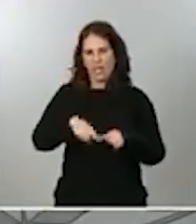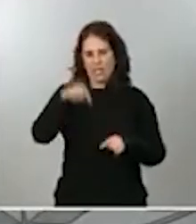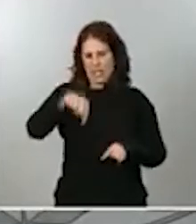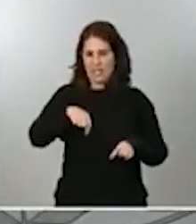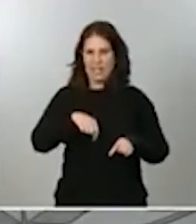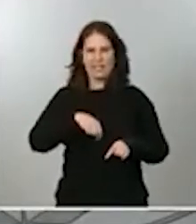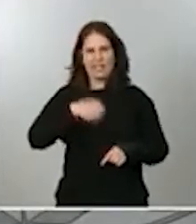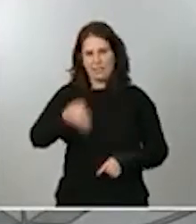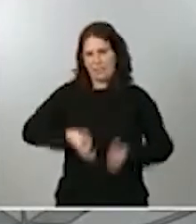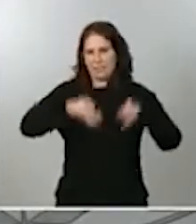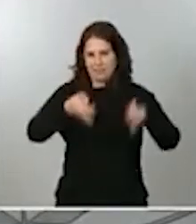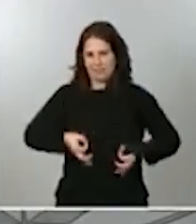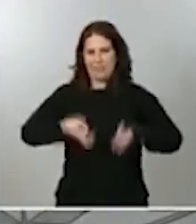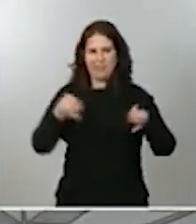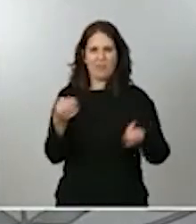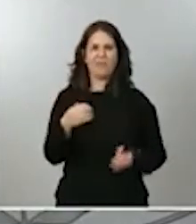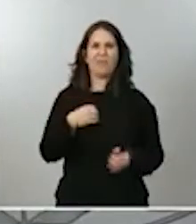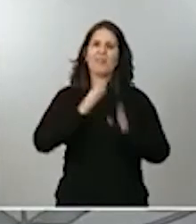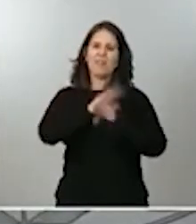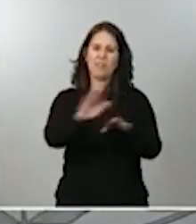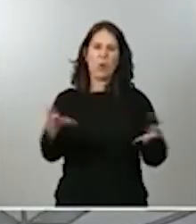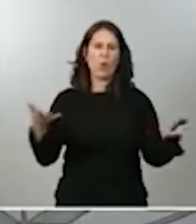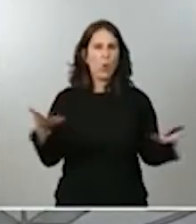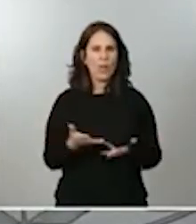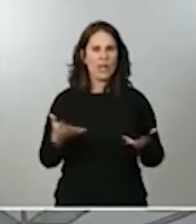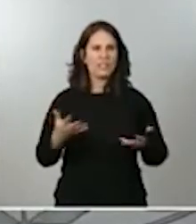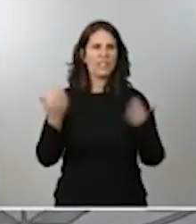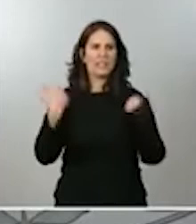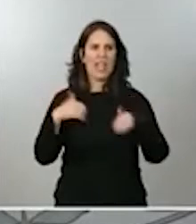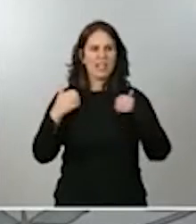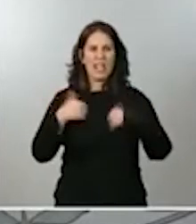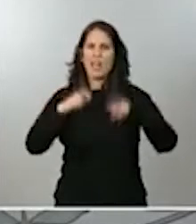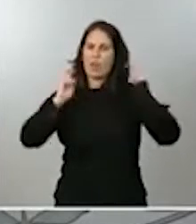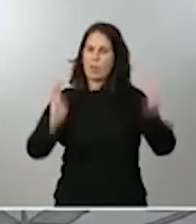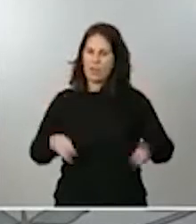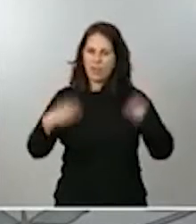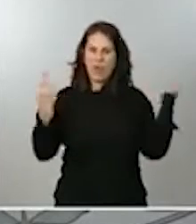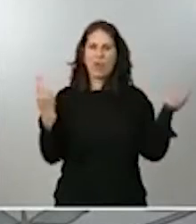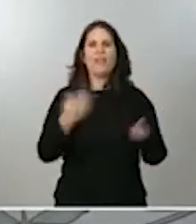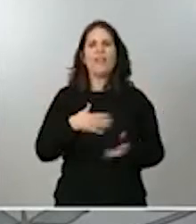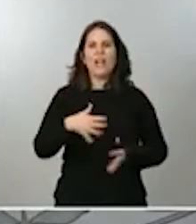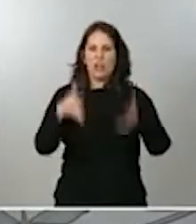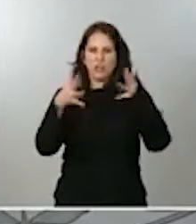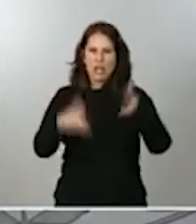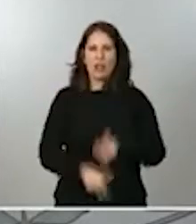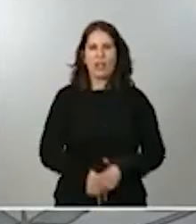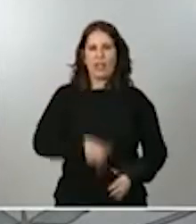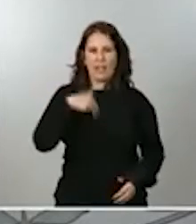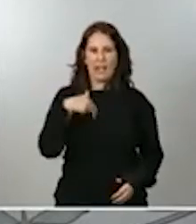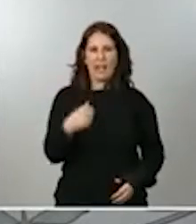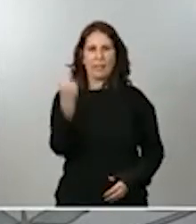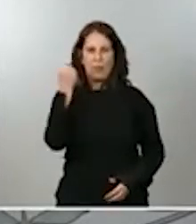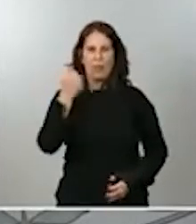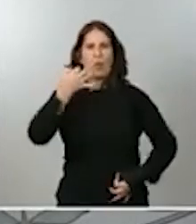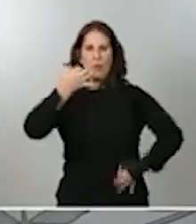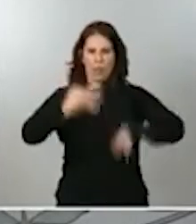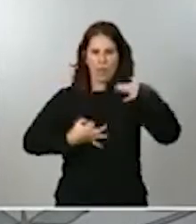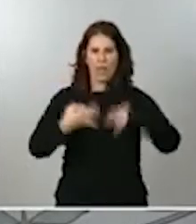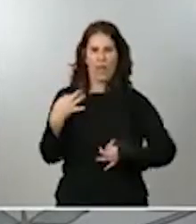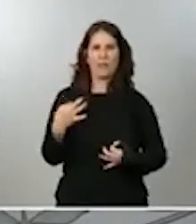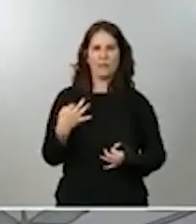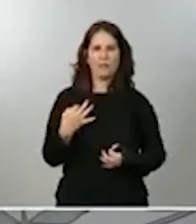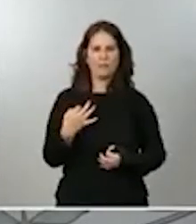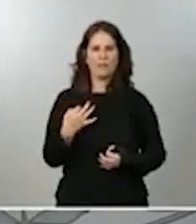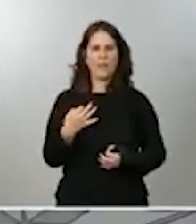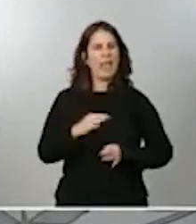urgente necesidad de producir la renovación del Consejo General del Poder Judicial. Nadie, tampoco un partido político,